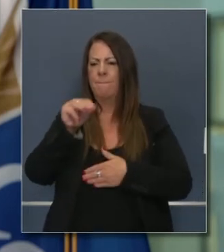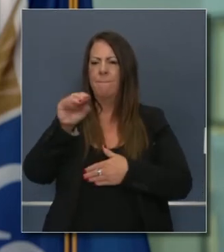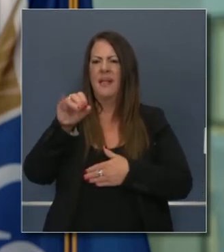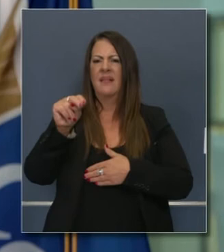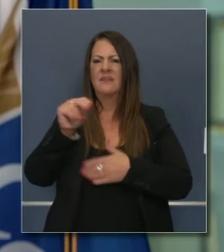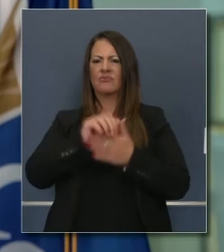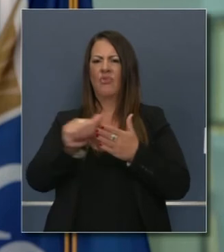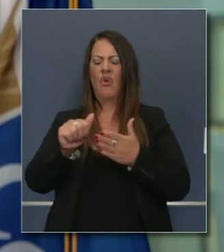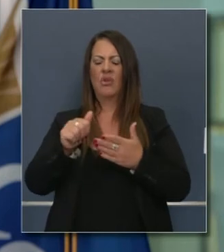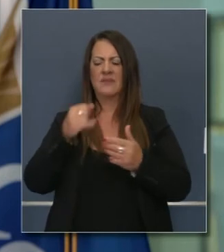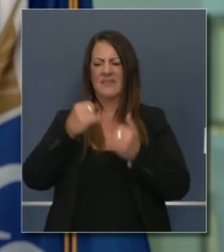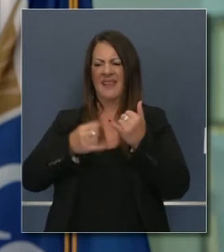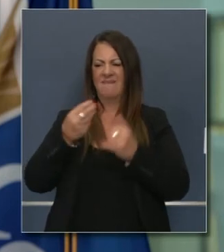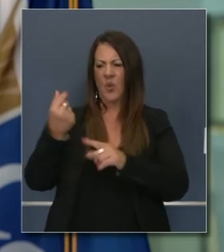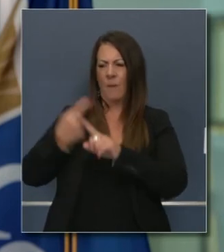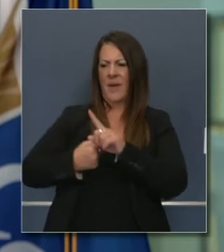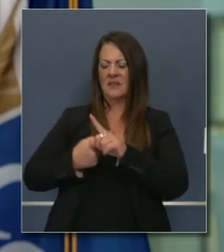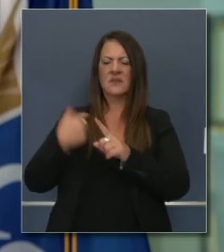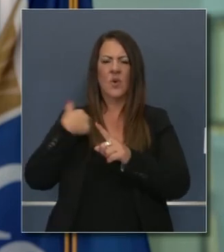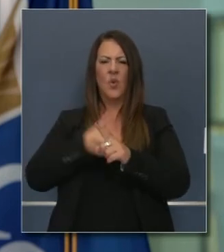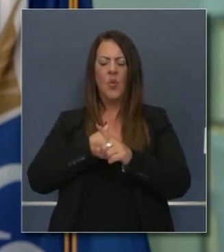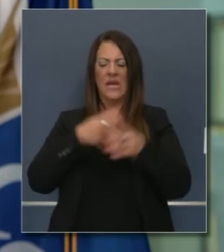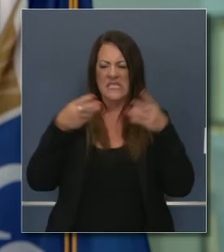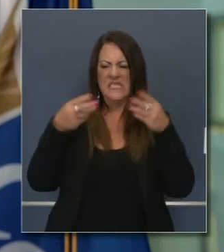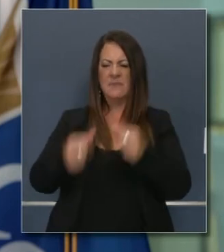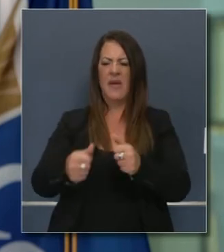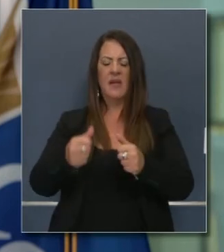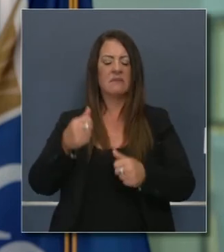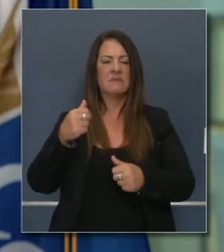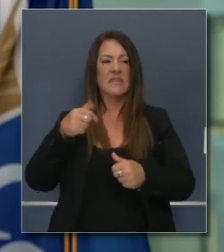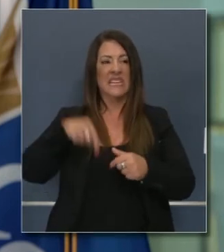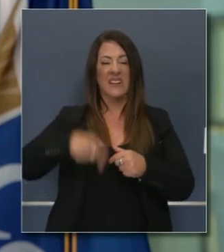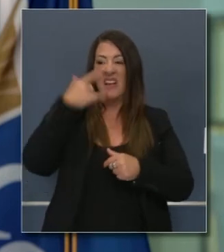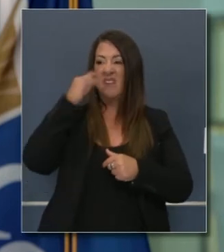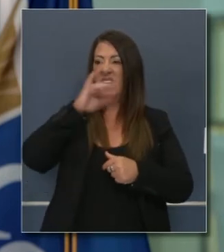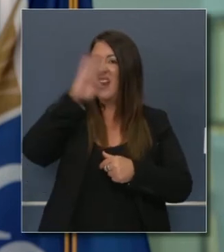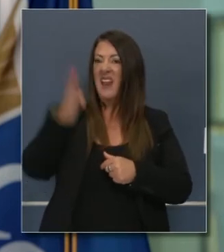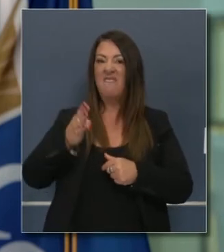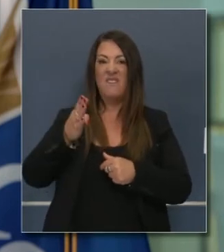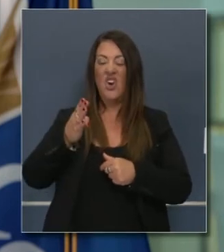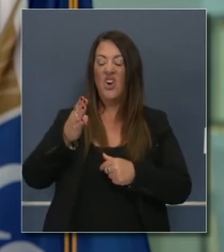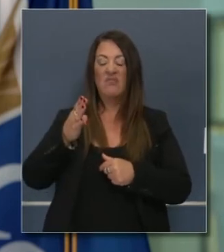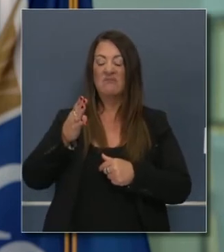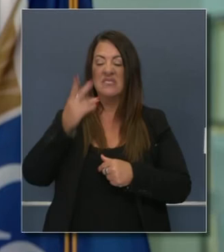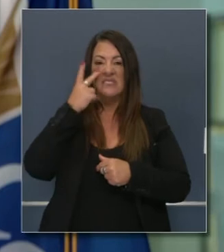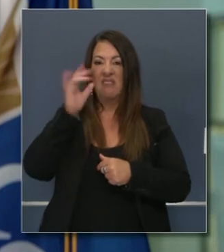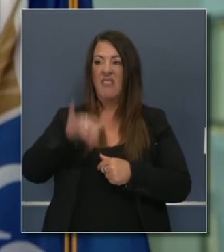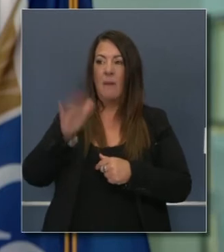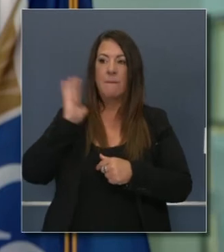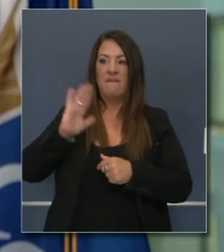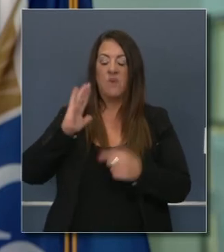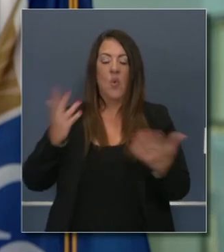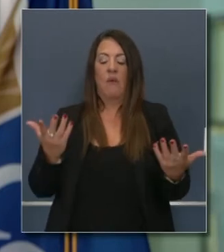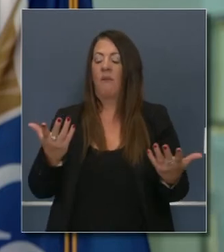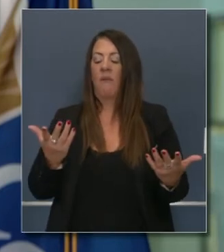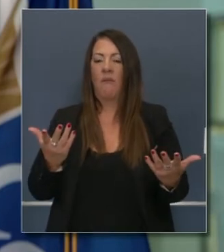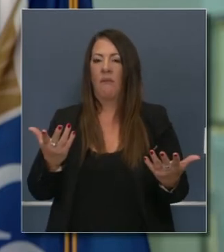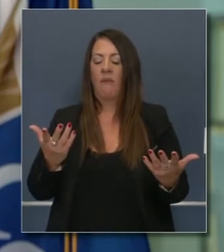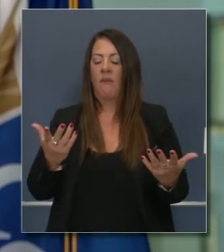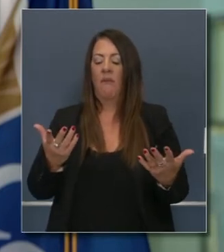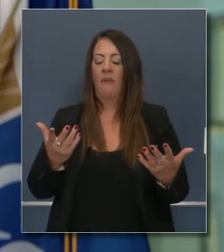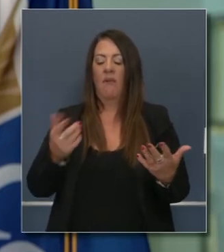millar de dólares. En unos cuantos meses en este espacio tendremos resultados. Nunca hemos visto esto antes. Creo que eso